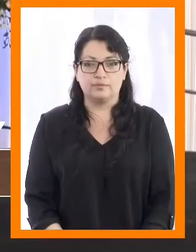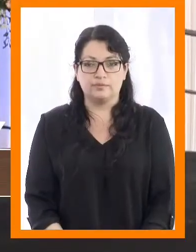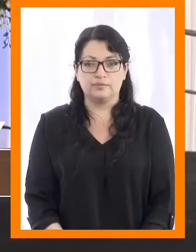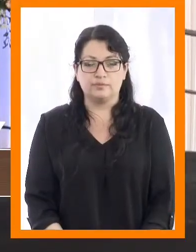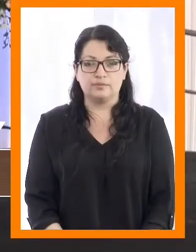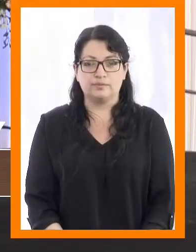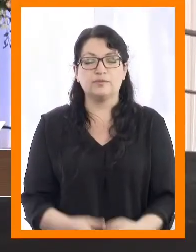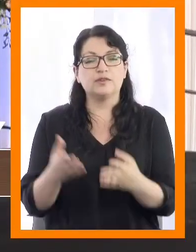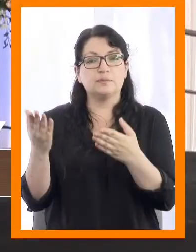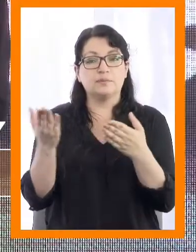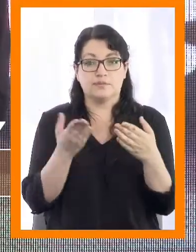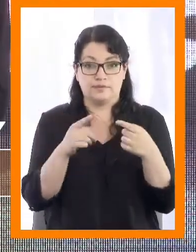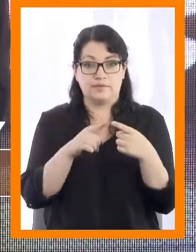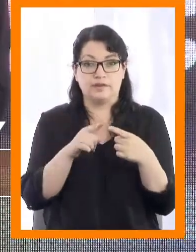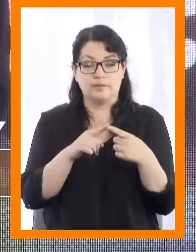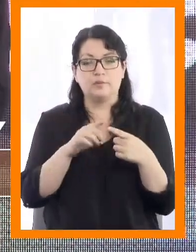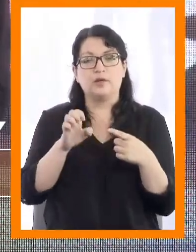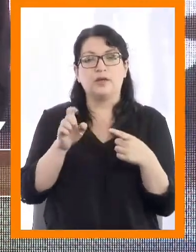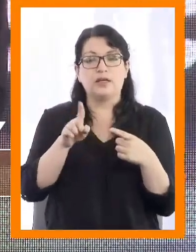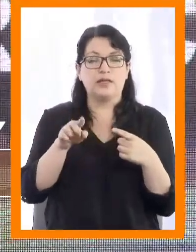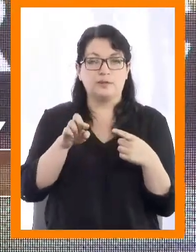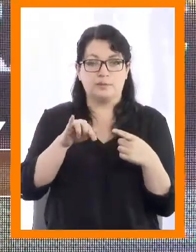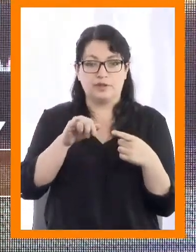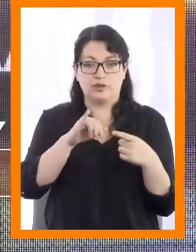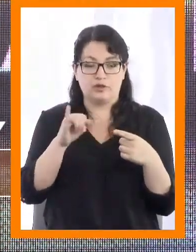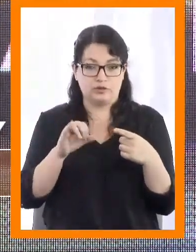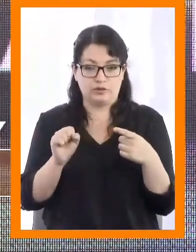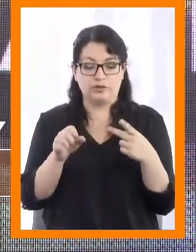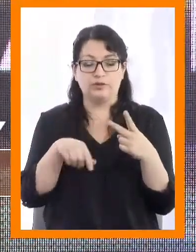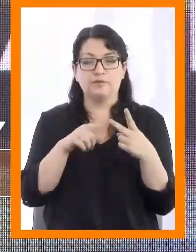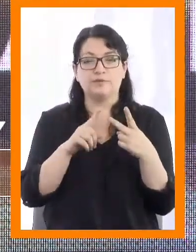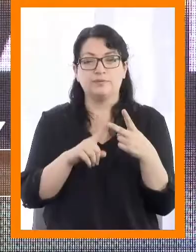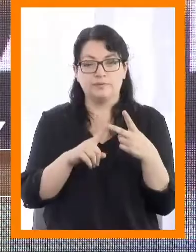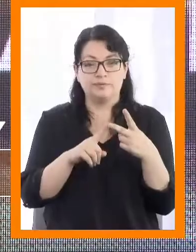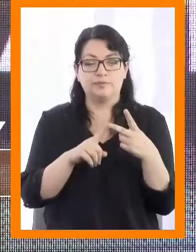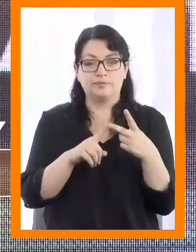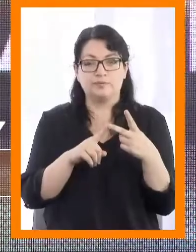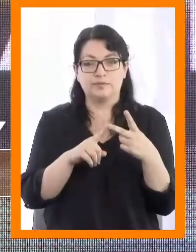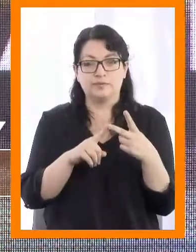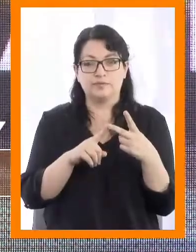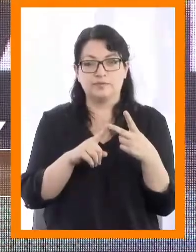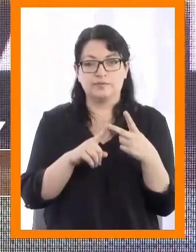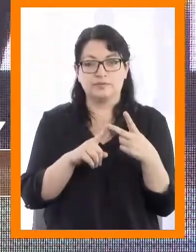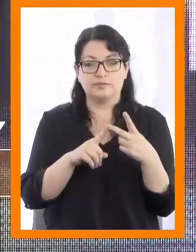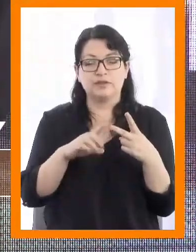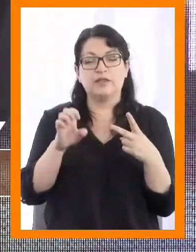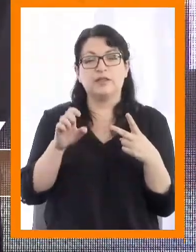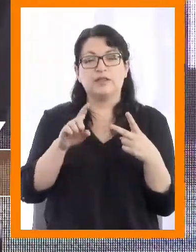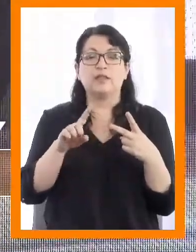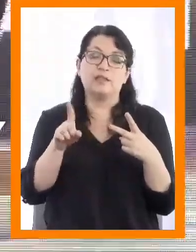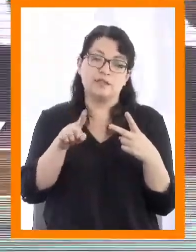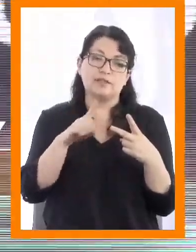Octavio Alberto Espinosa Simonelli, Vanessa Andrea Stai Cabrera.